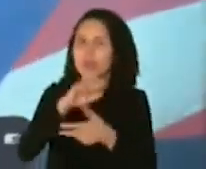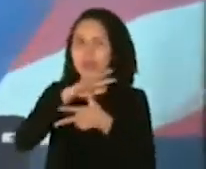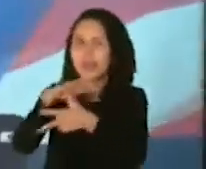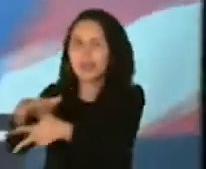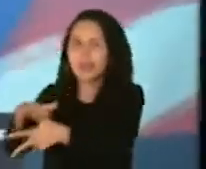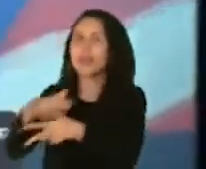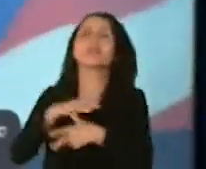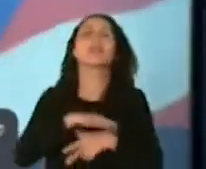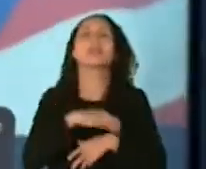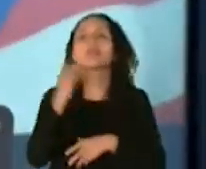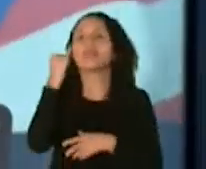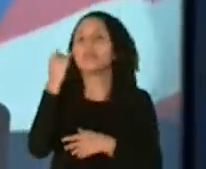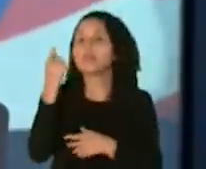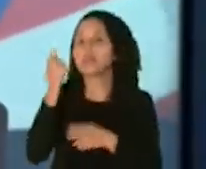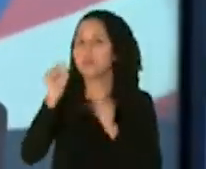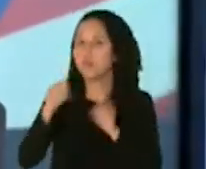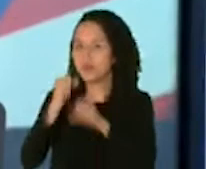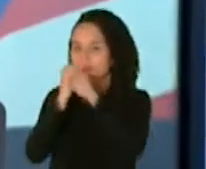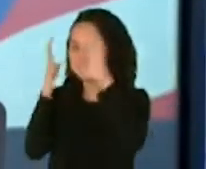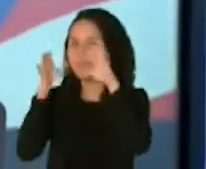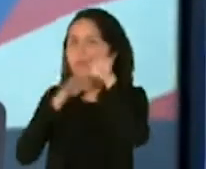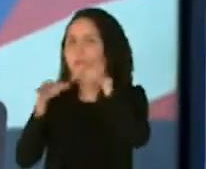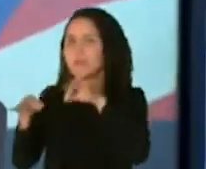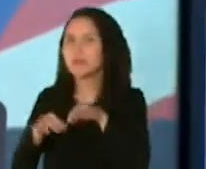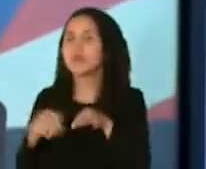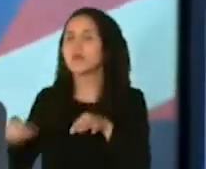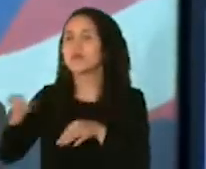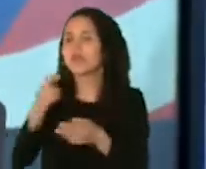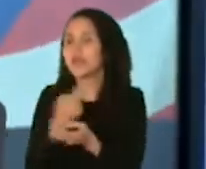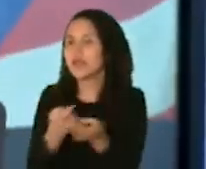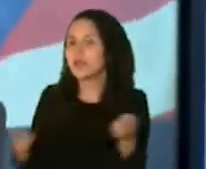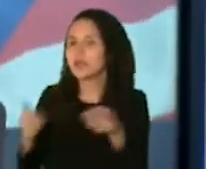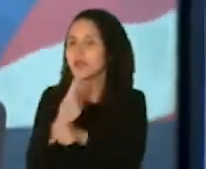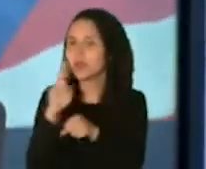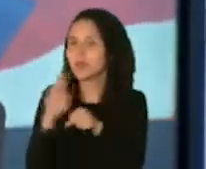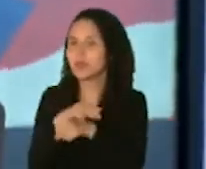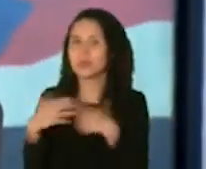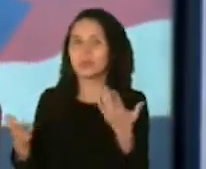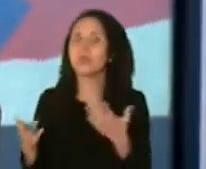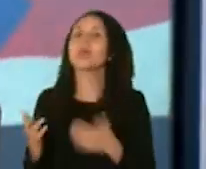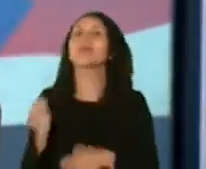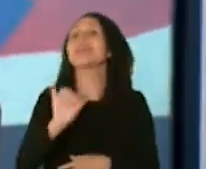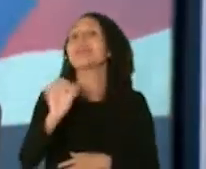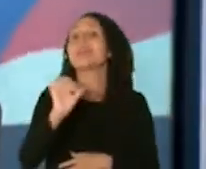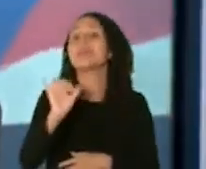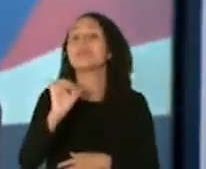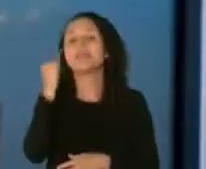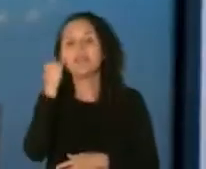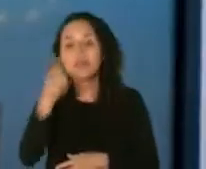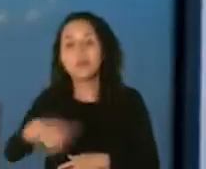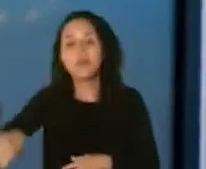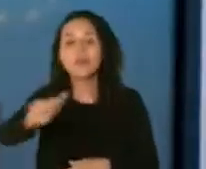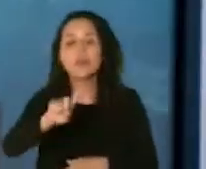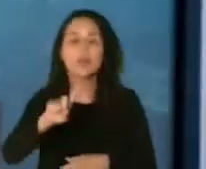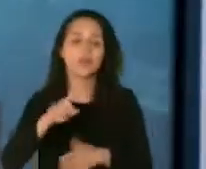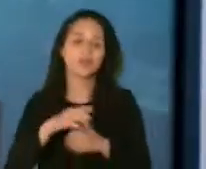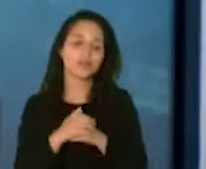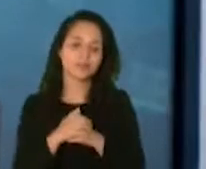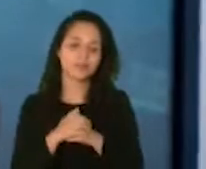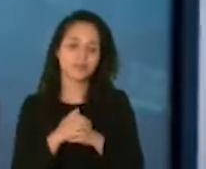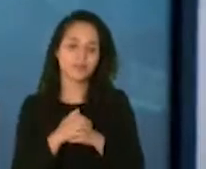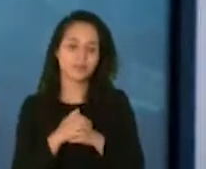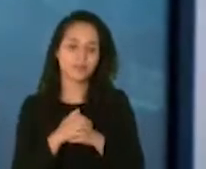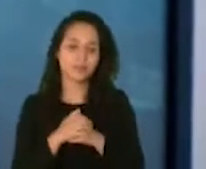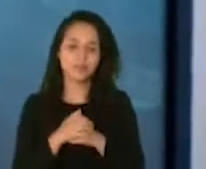un poco ilustrarle al público qué recursos van a estar utilizando ustedes y luego si también ustedes van a